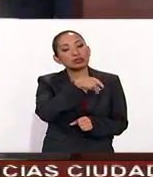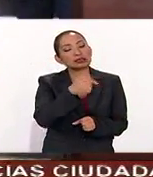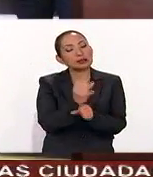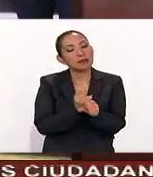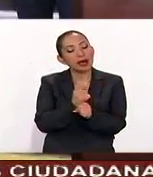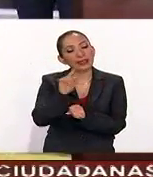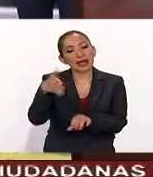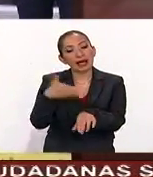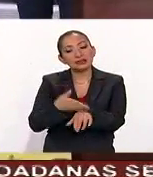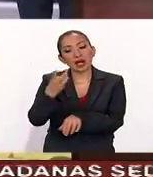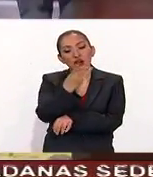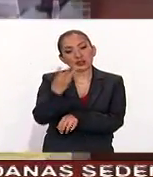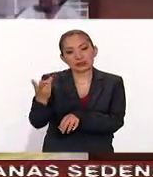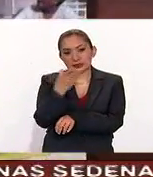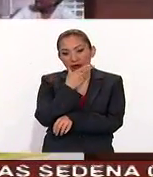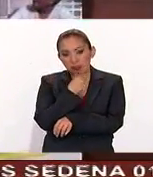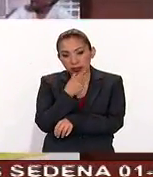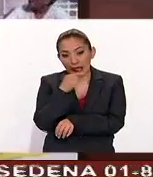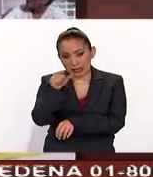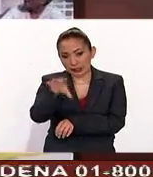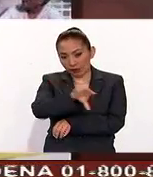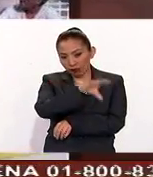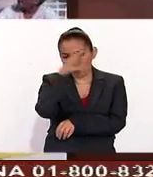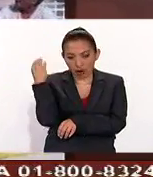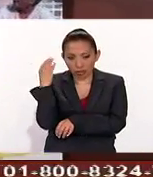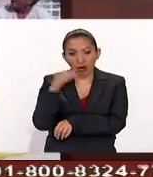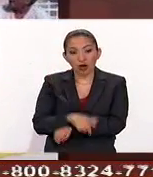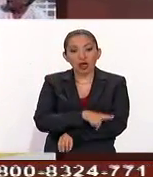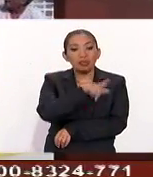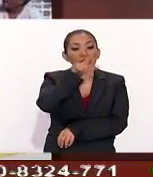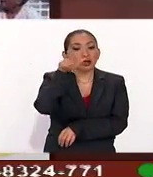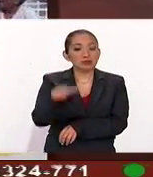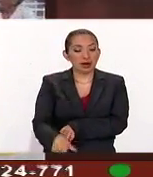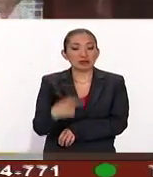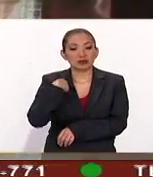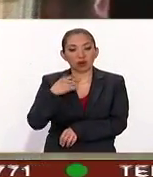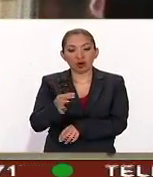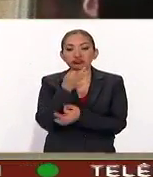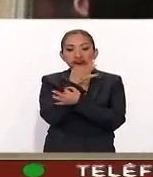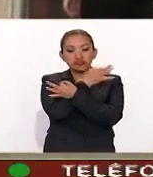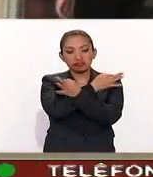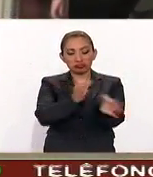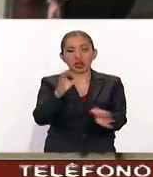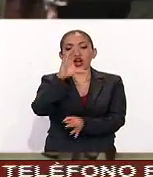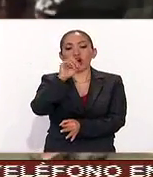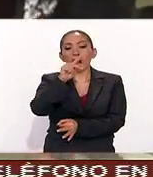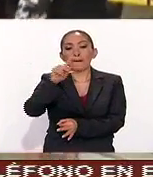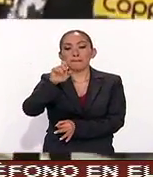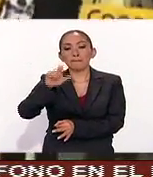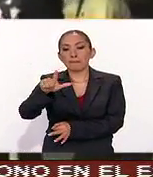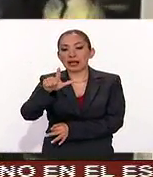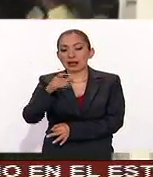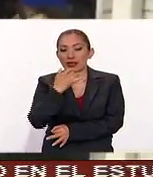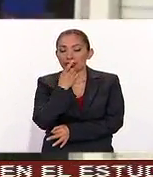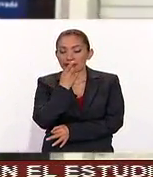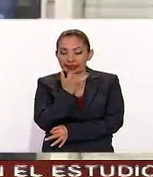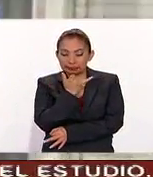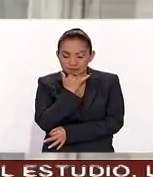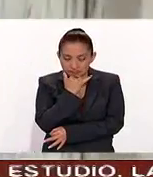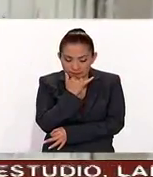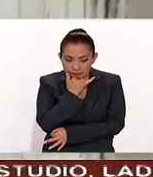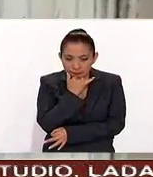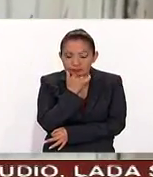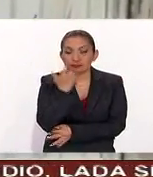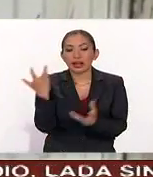investigue y castigue a los responsables. Esta es la fotografía. Después, en un comunicado, Coppel se disculpó por esta acción